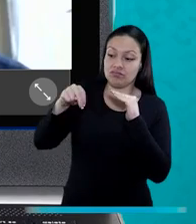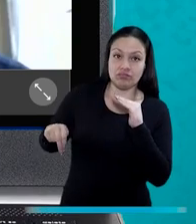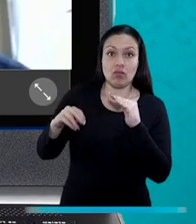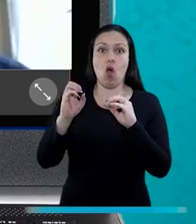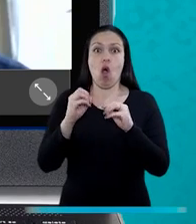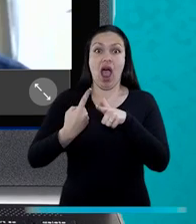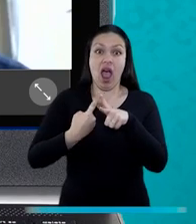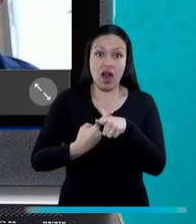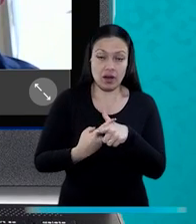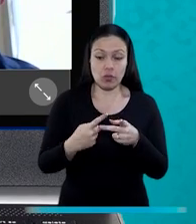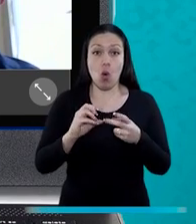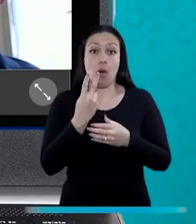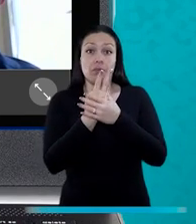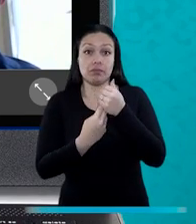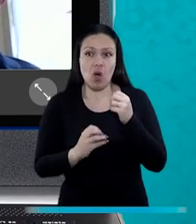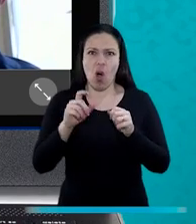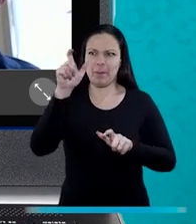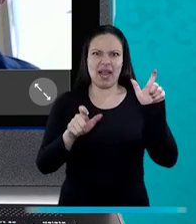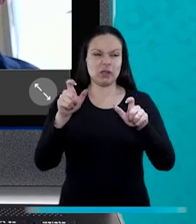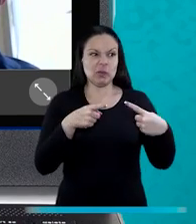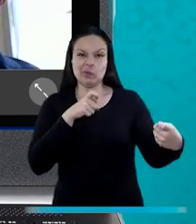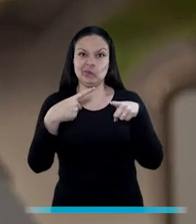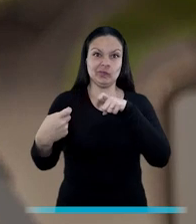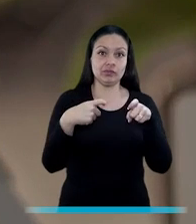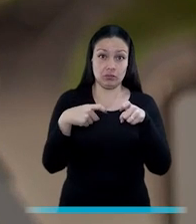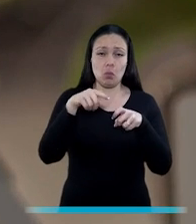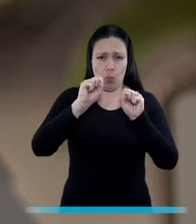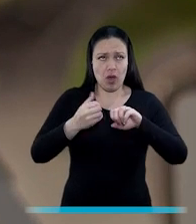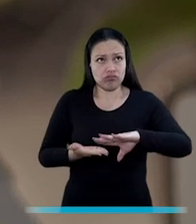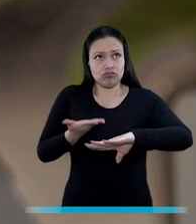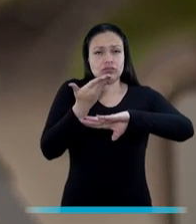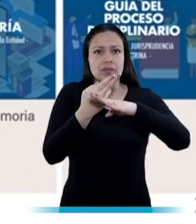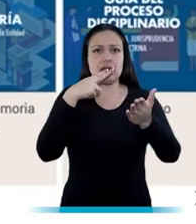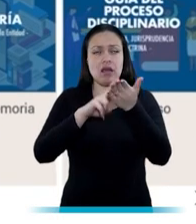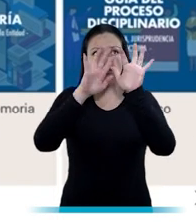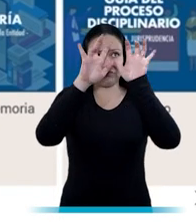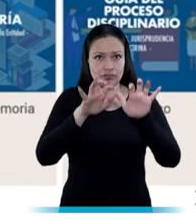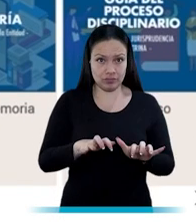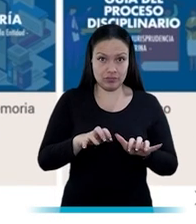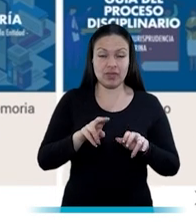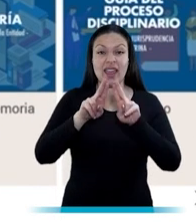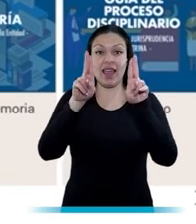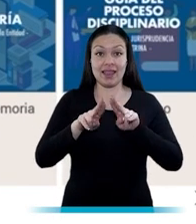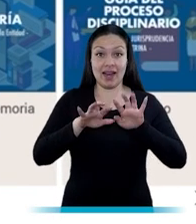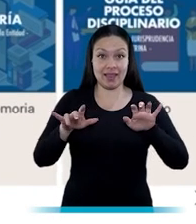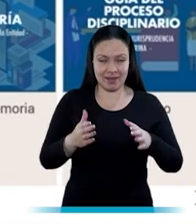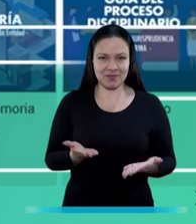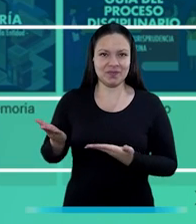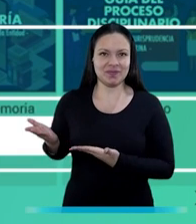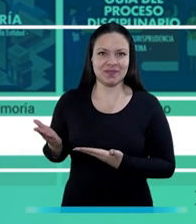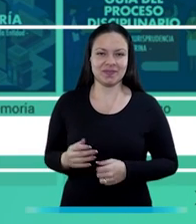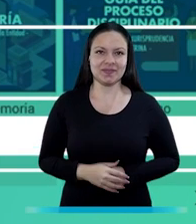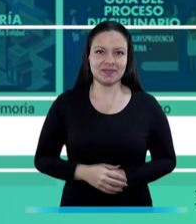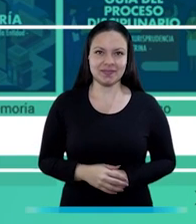arrendatarios, terceras personas o controversias entre ciudadanos y el Estado. Pueden radicar su solicitud de conciliación en nuestra página web en